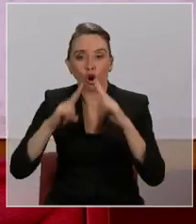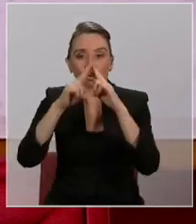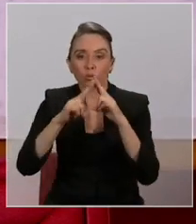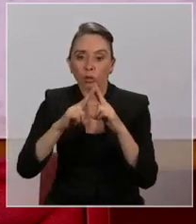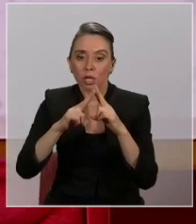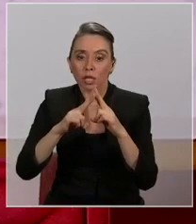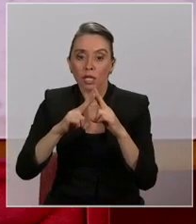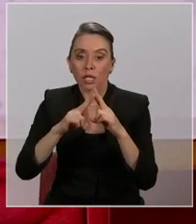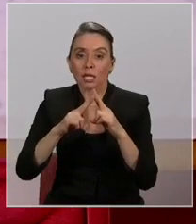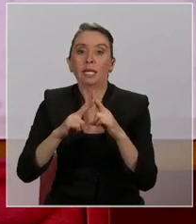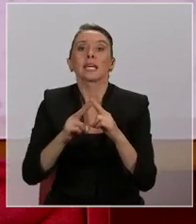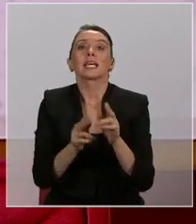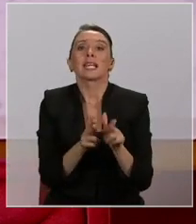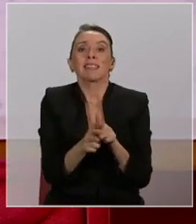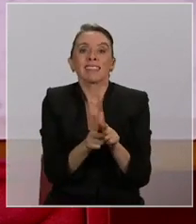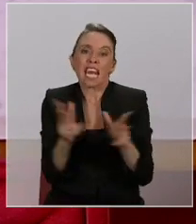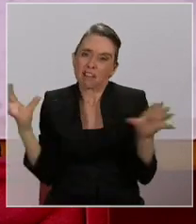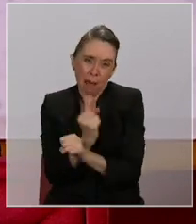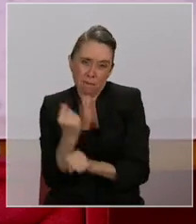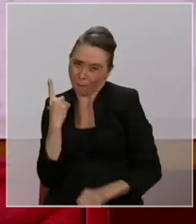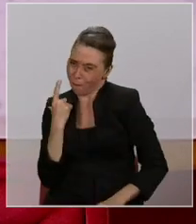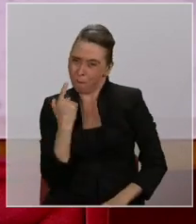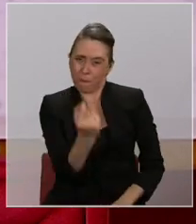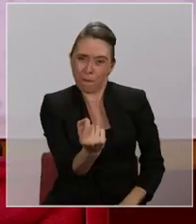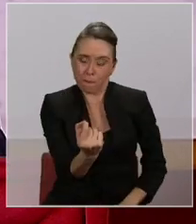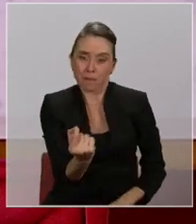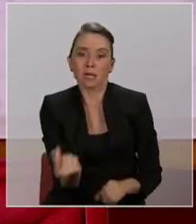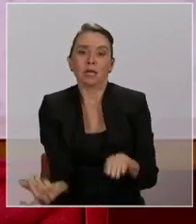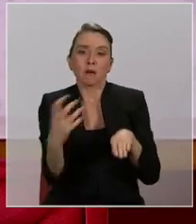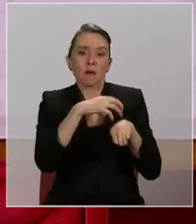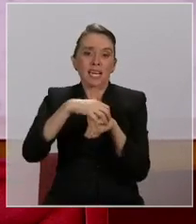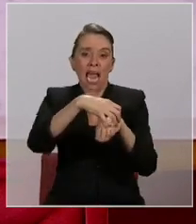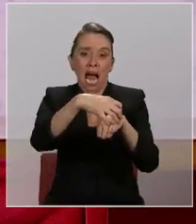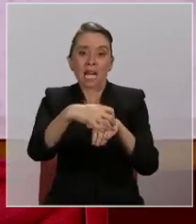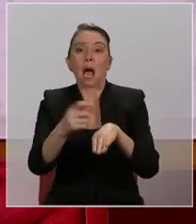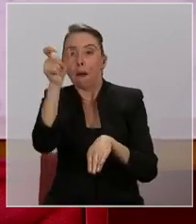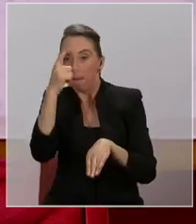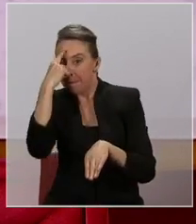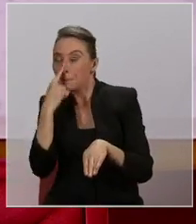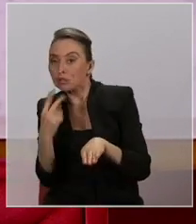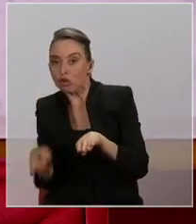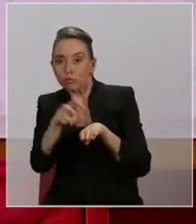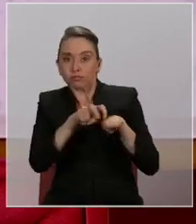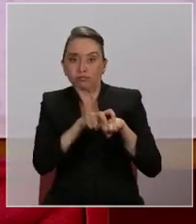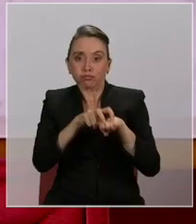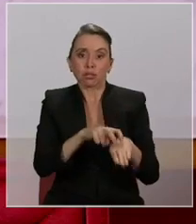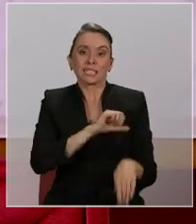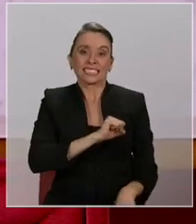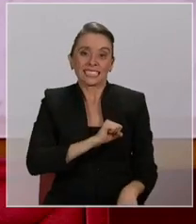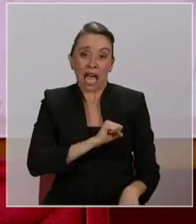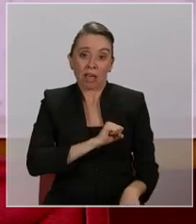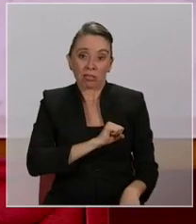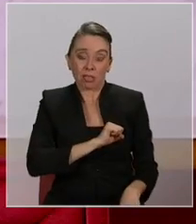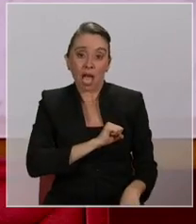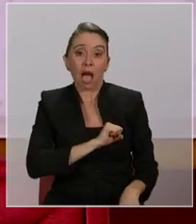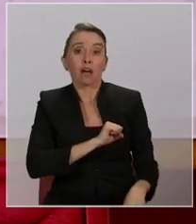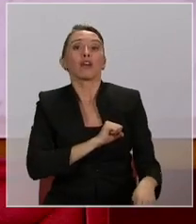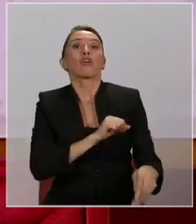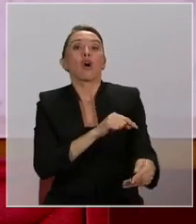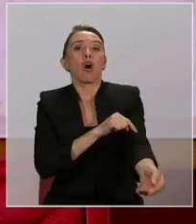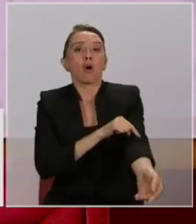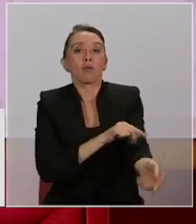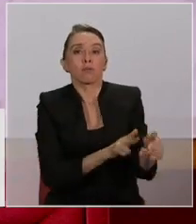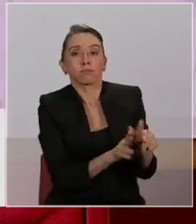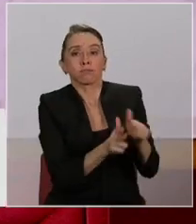tan anhelados trenes rápidos y de carga y pasajeros que conectarán la ciudad de Santiago con el puerto de San